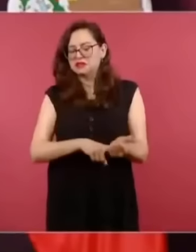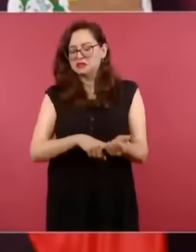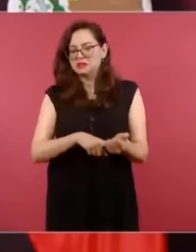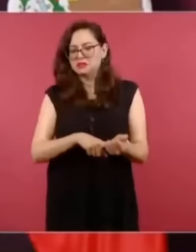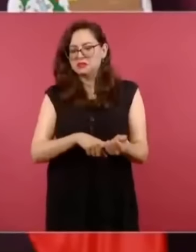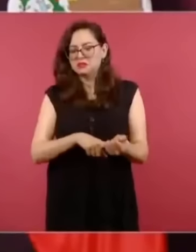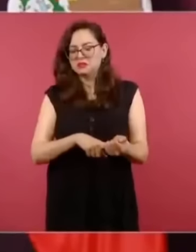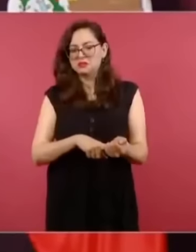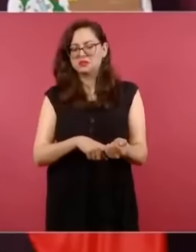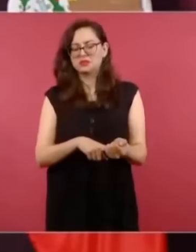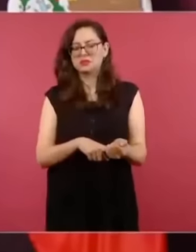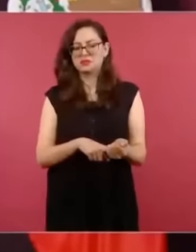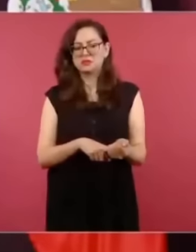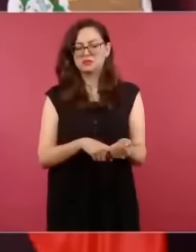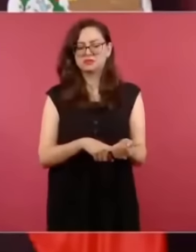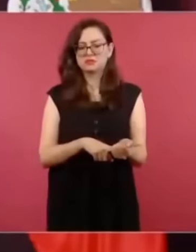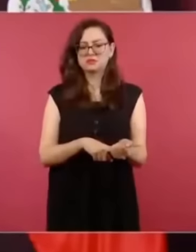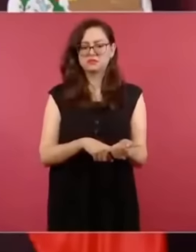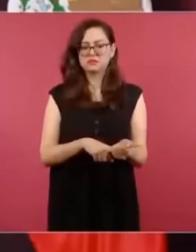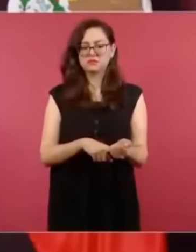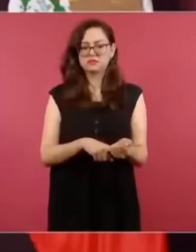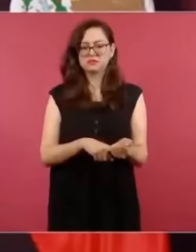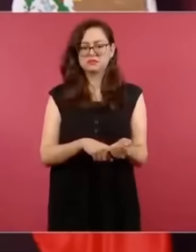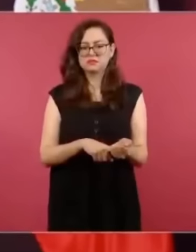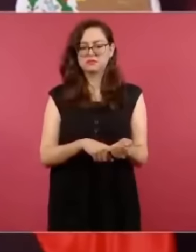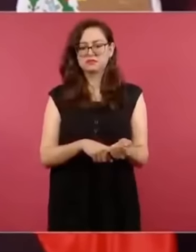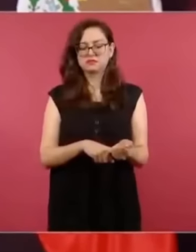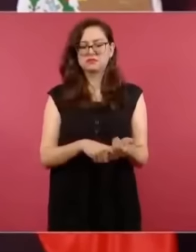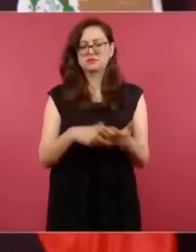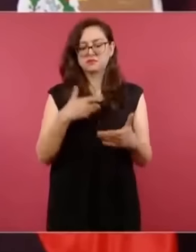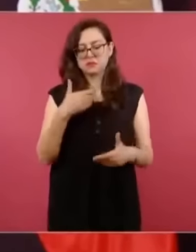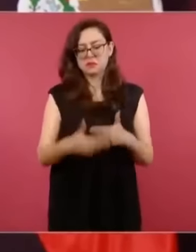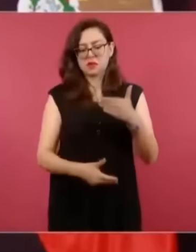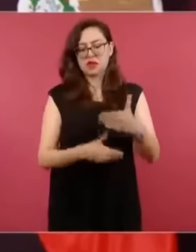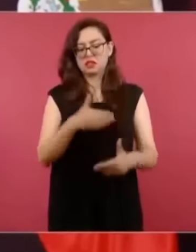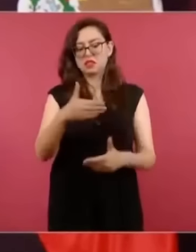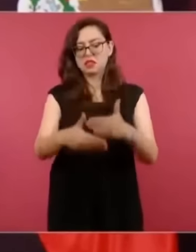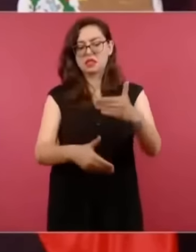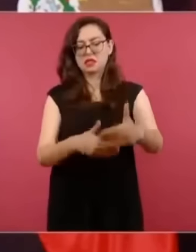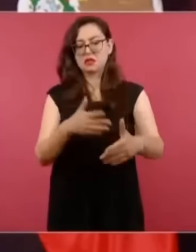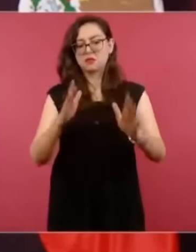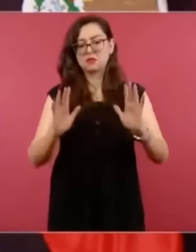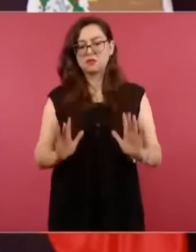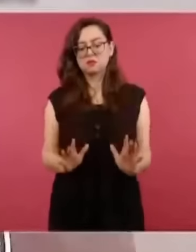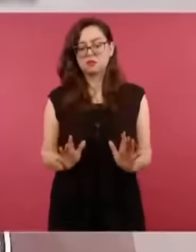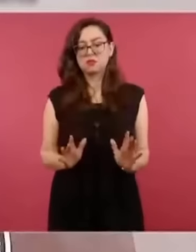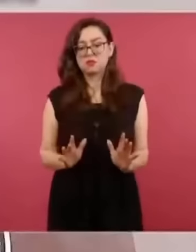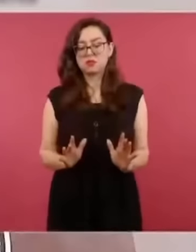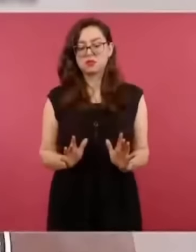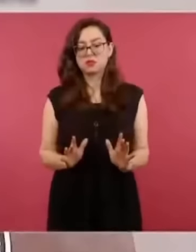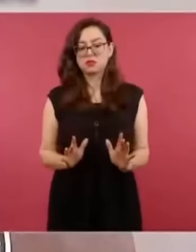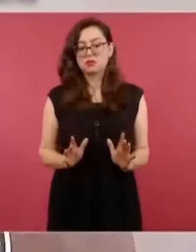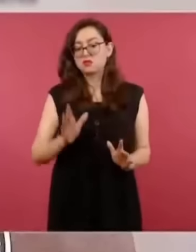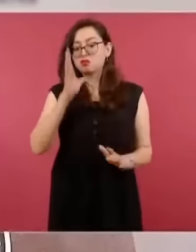lo de el debido pretexto de que ya no se puede hablar de nada,